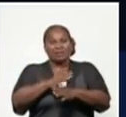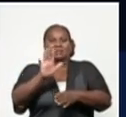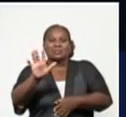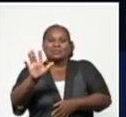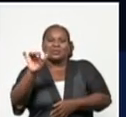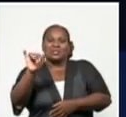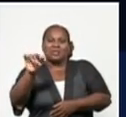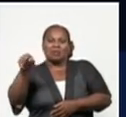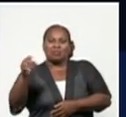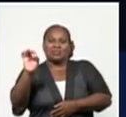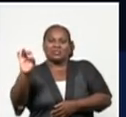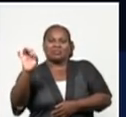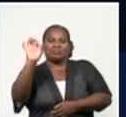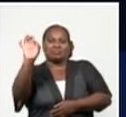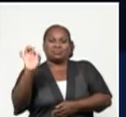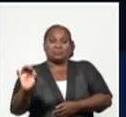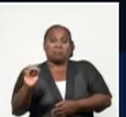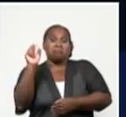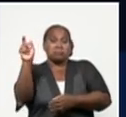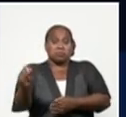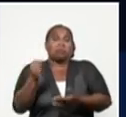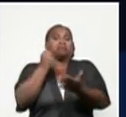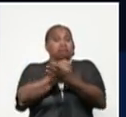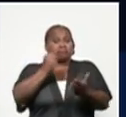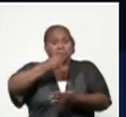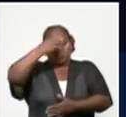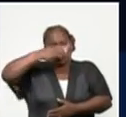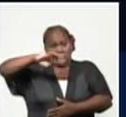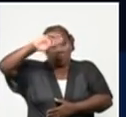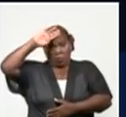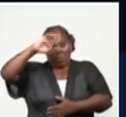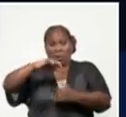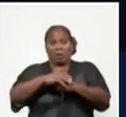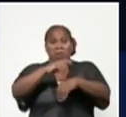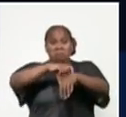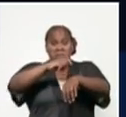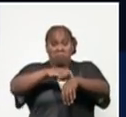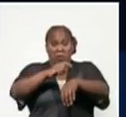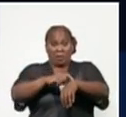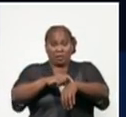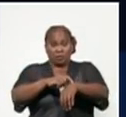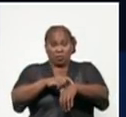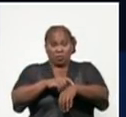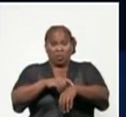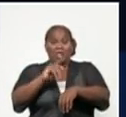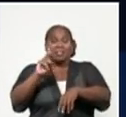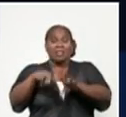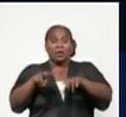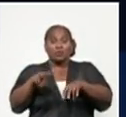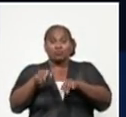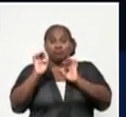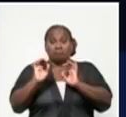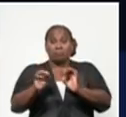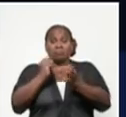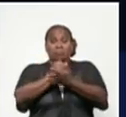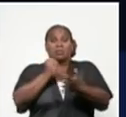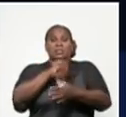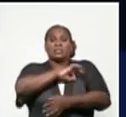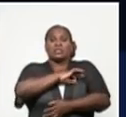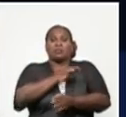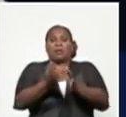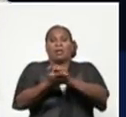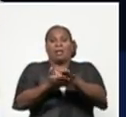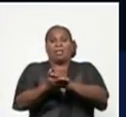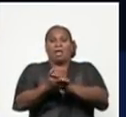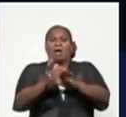de todos los confirmados en Cuba, pues, en el momento del diagnóstico, han sido asintomáticos. Que uno se